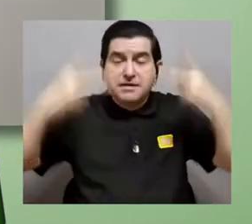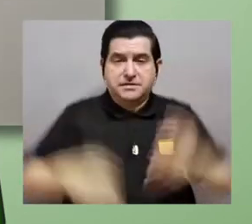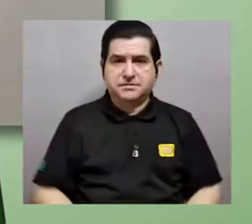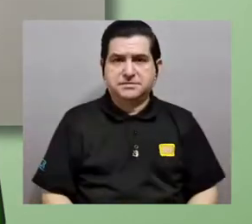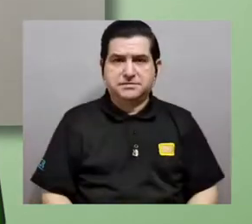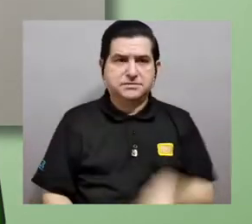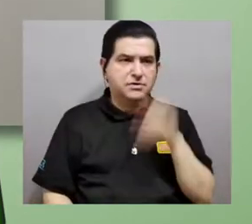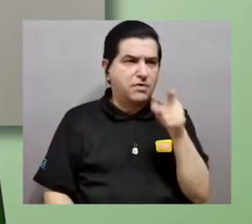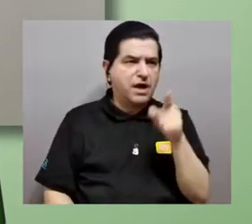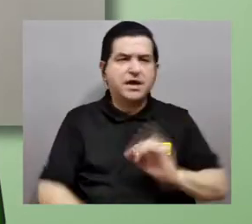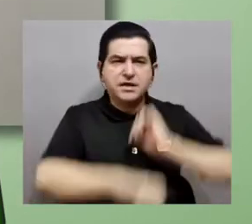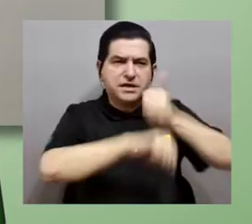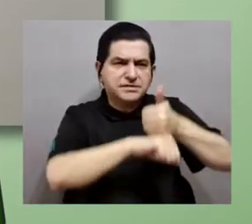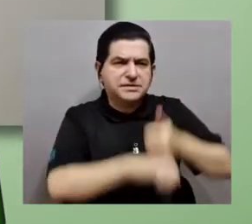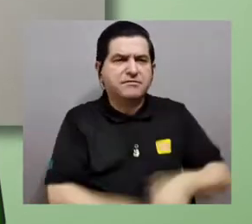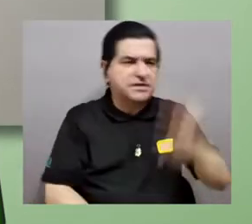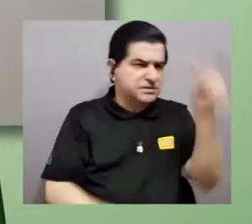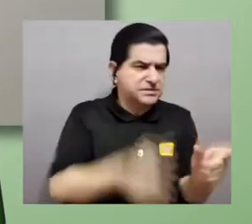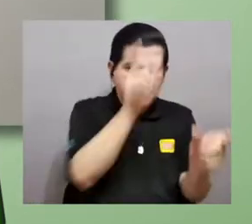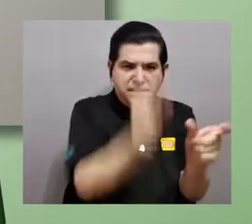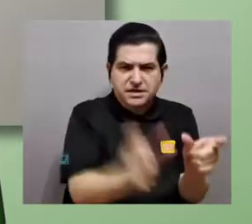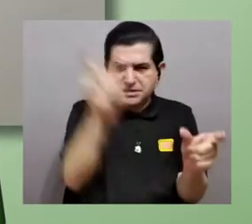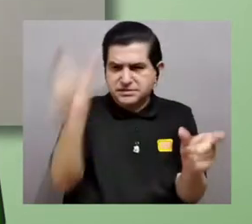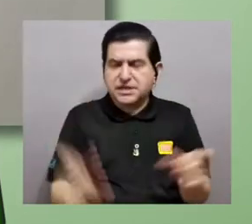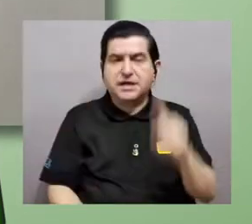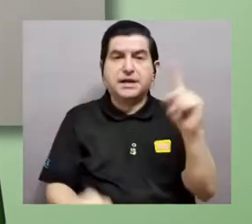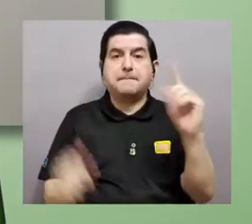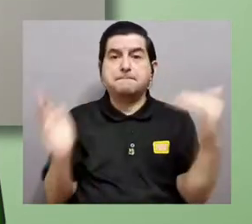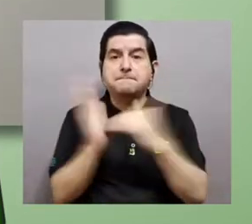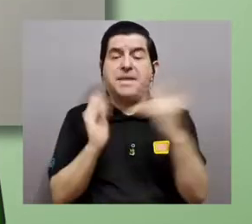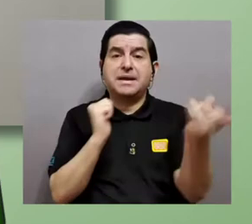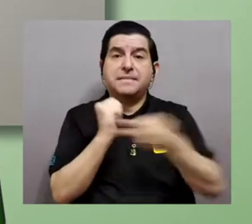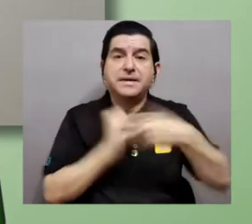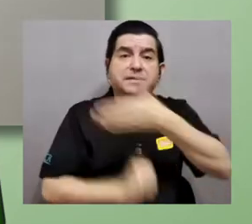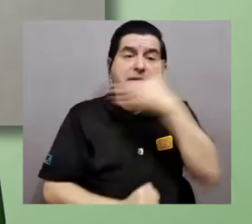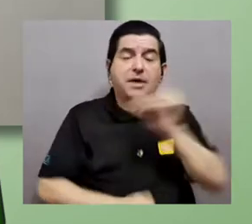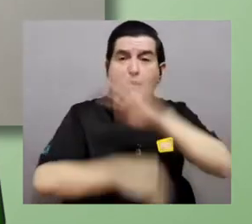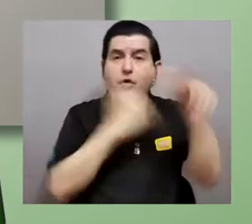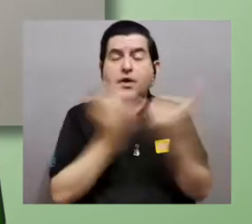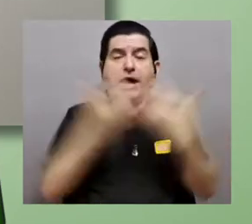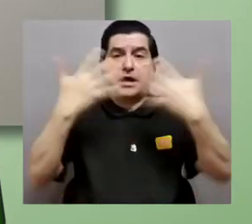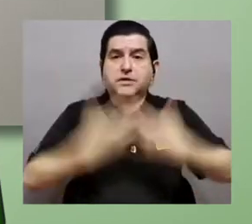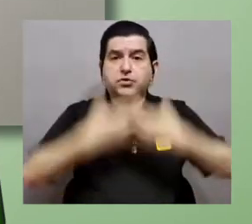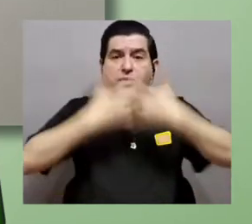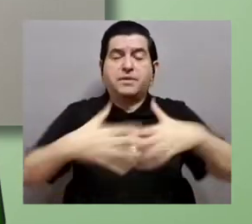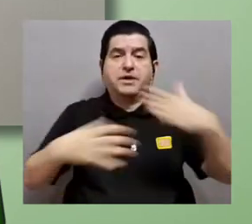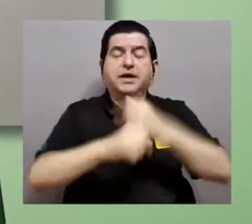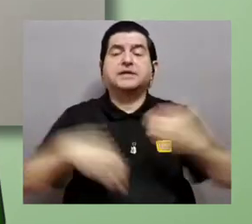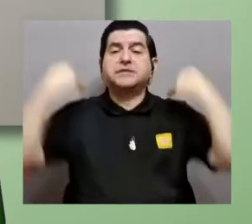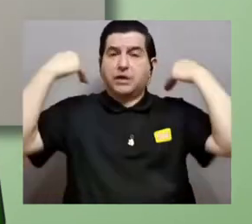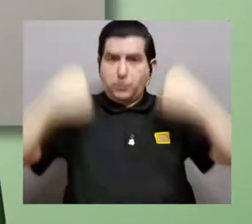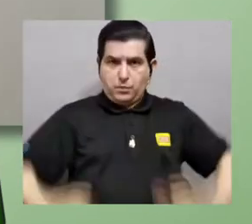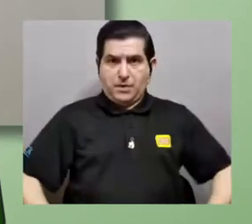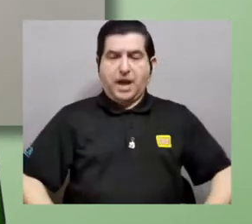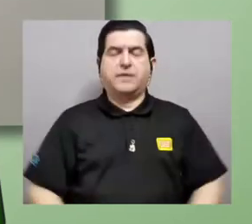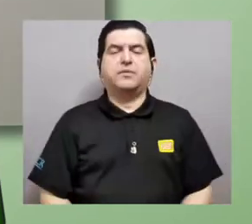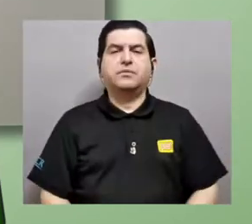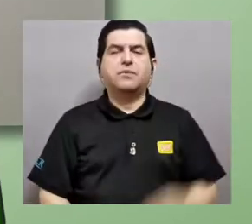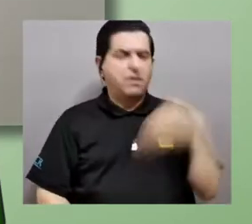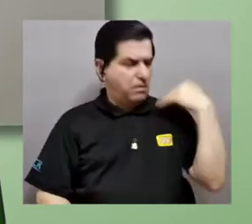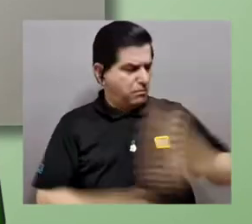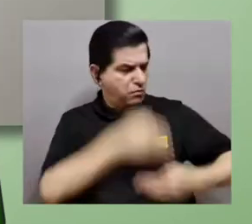vida porque ésta ha creado organismos que son mil veces mejor que cualquier máquina creada por el ser humano.